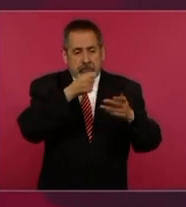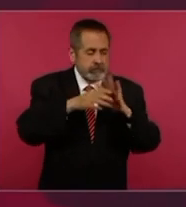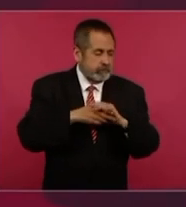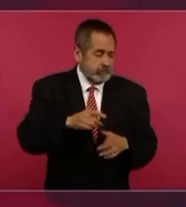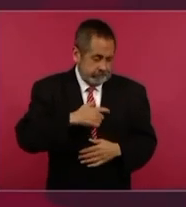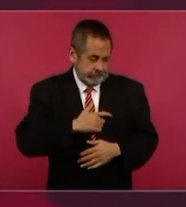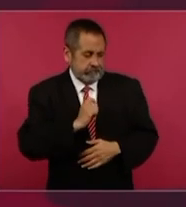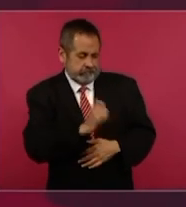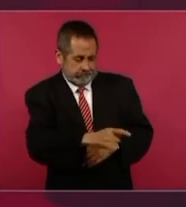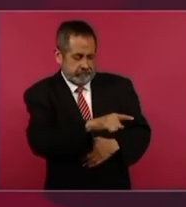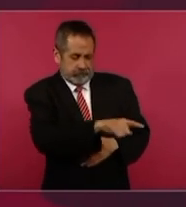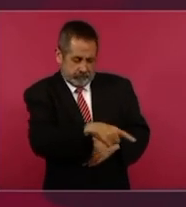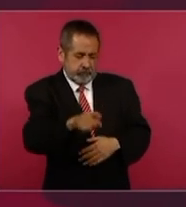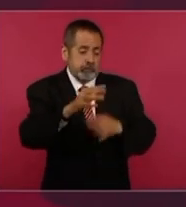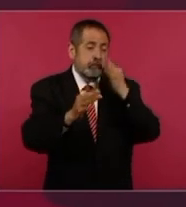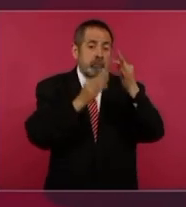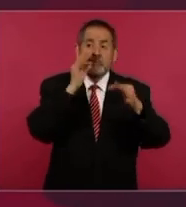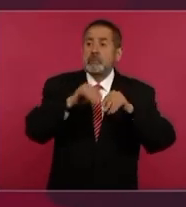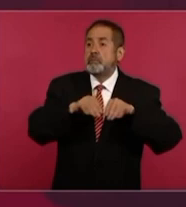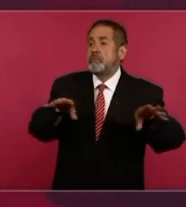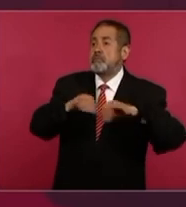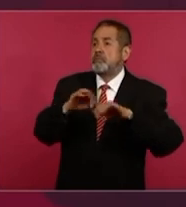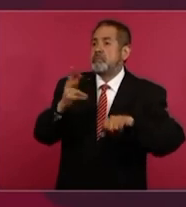a publicistas,